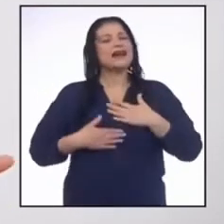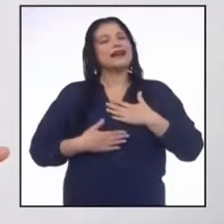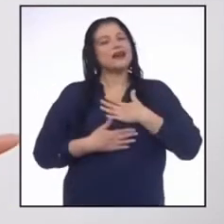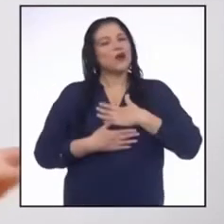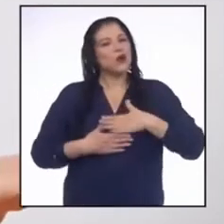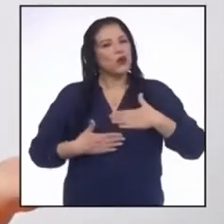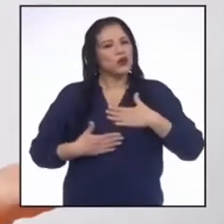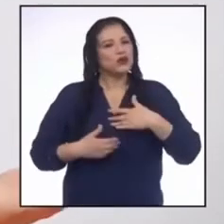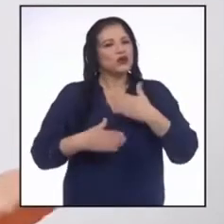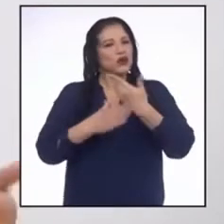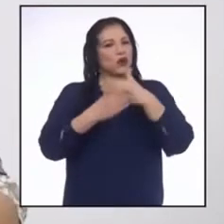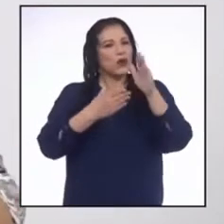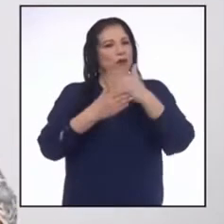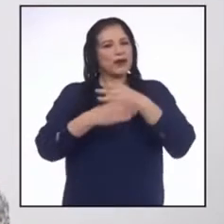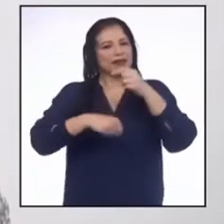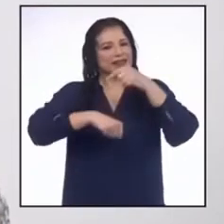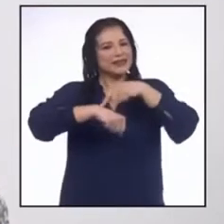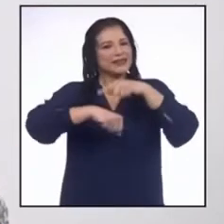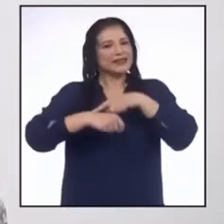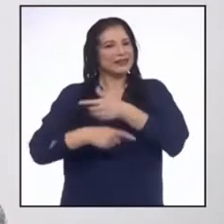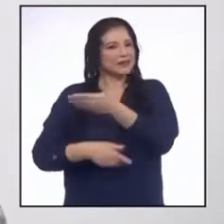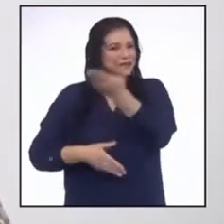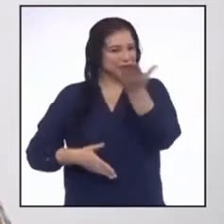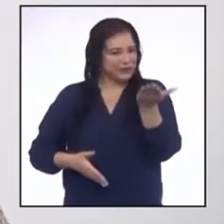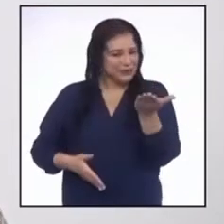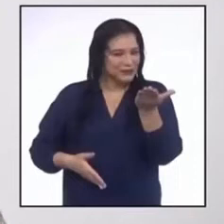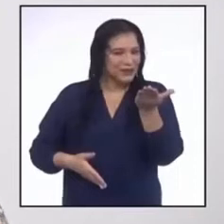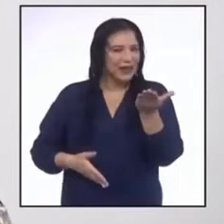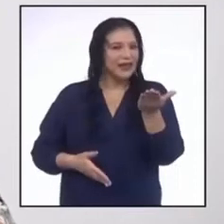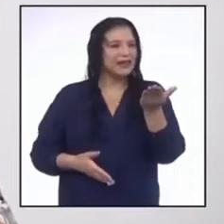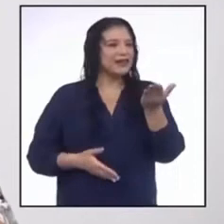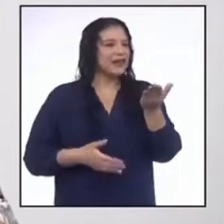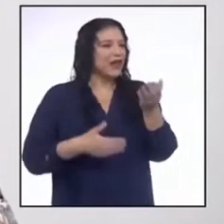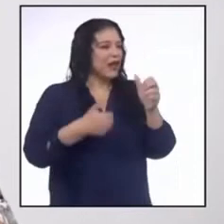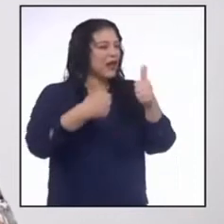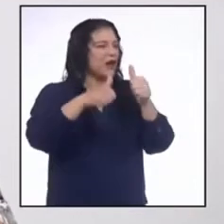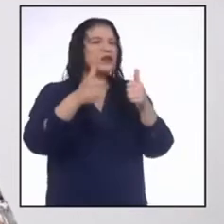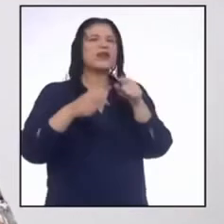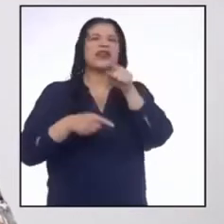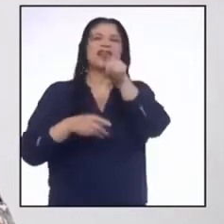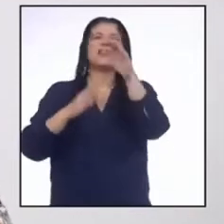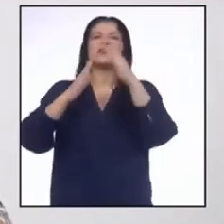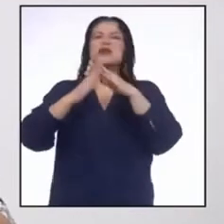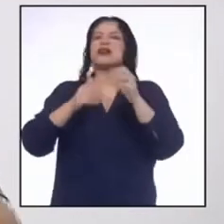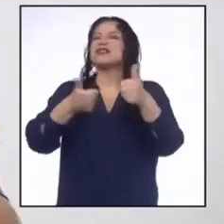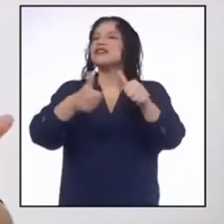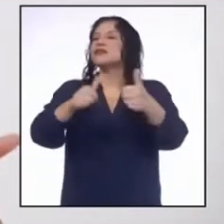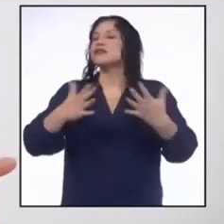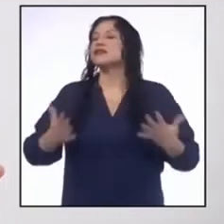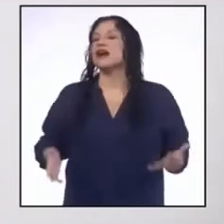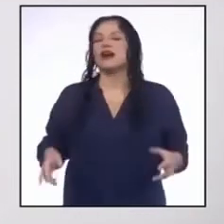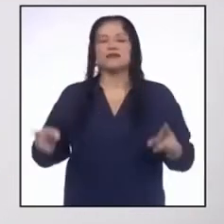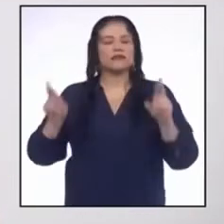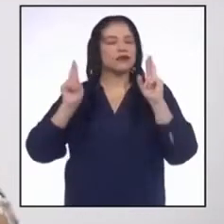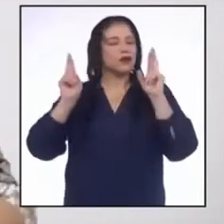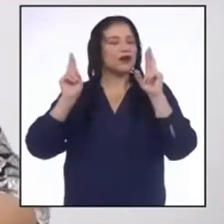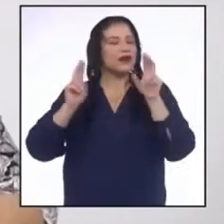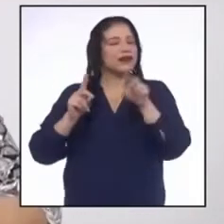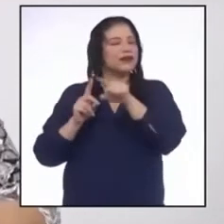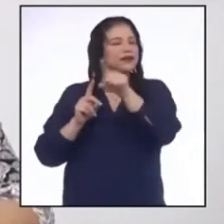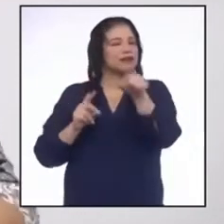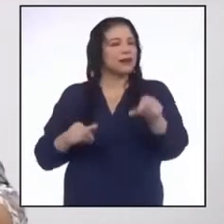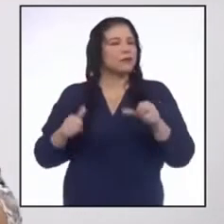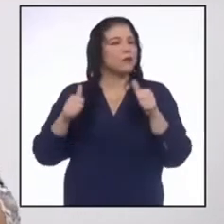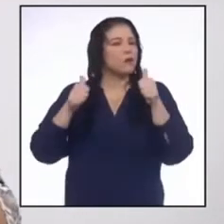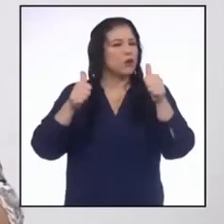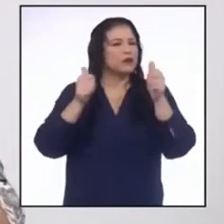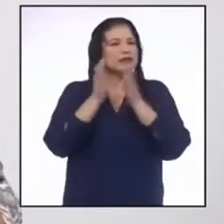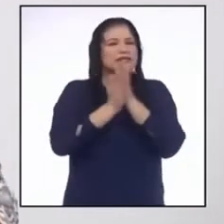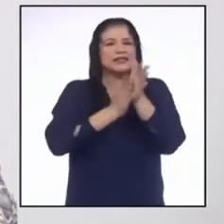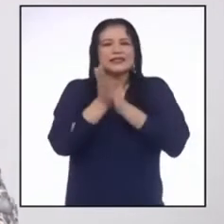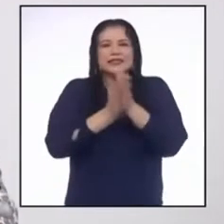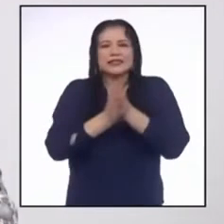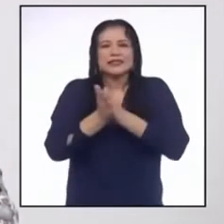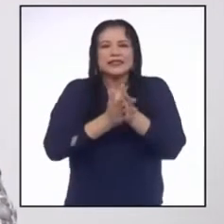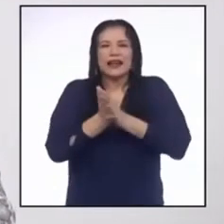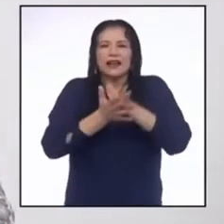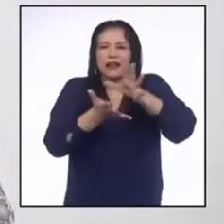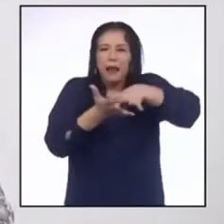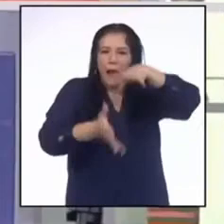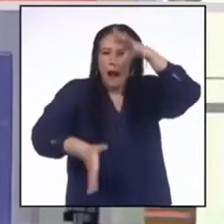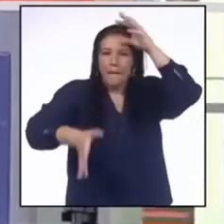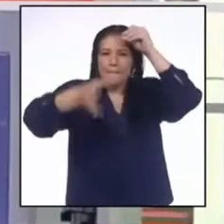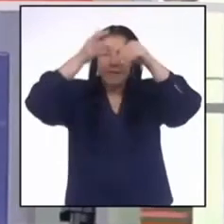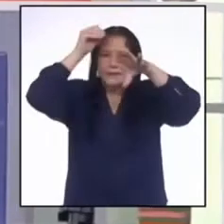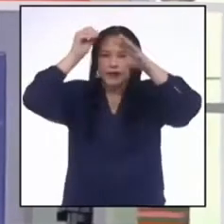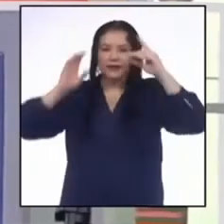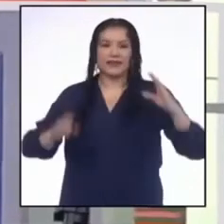compartir este espacio con ustedes. ¿Cómo están en sus casas? Espero que bien y con muchas ganas de